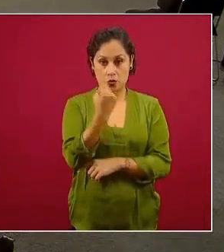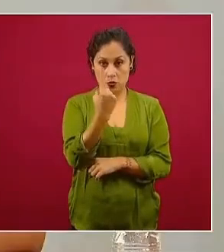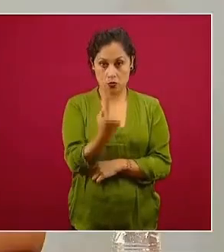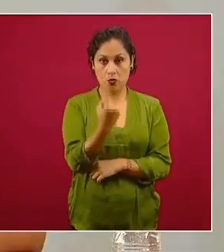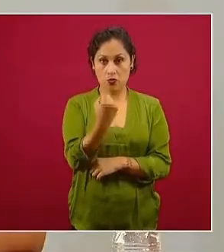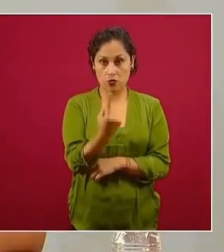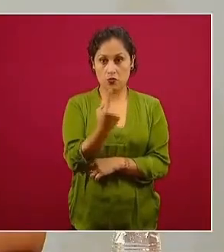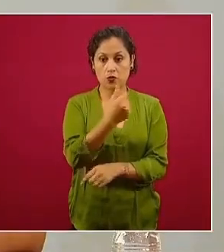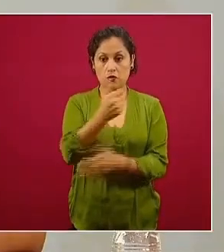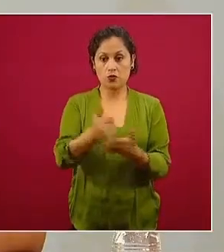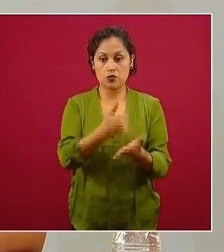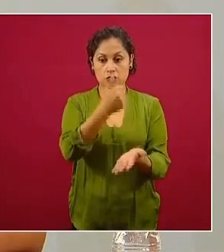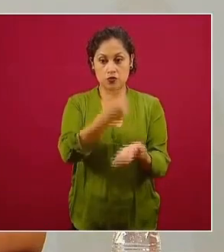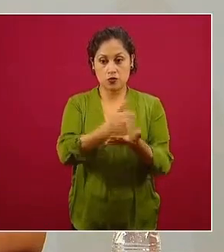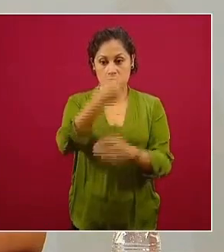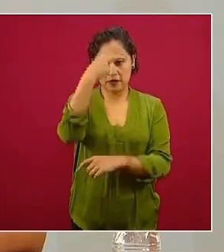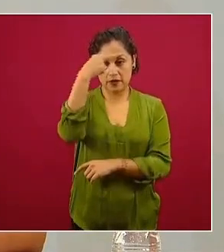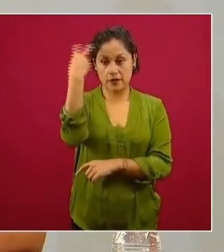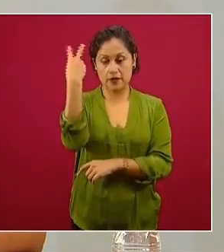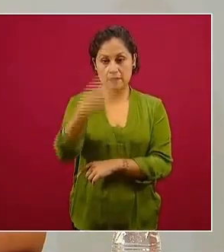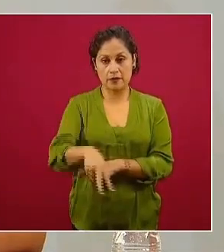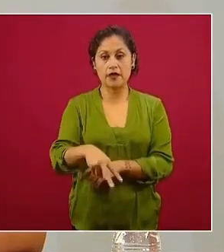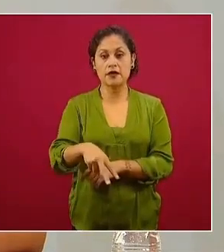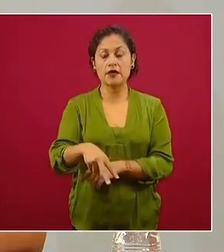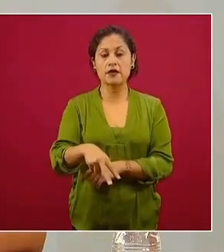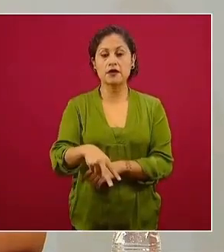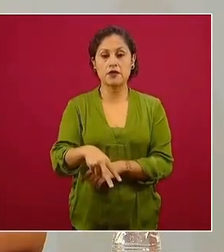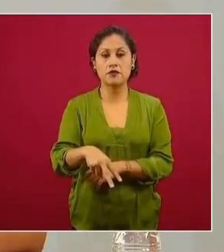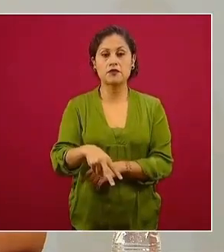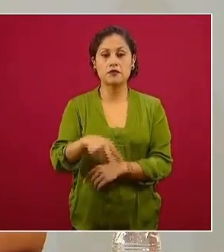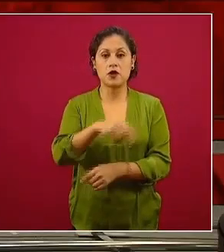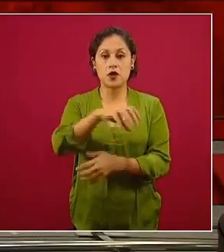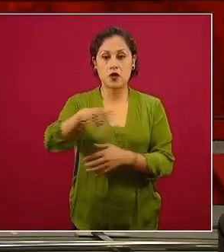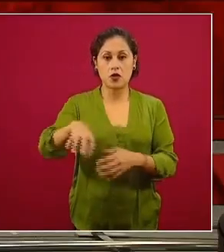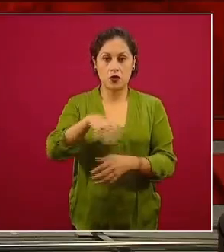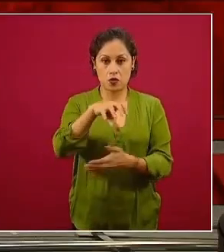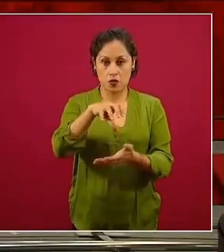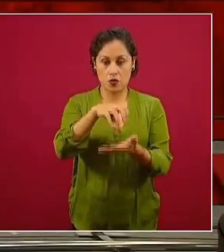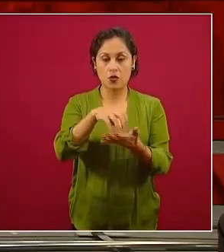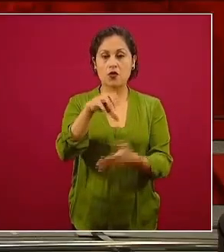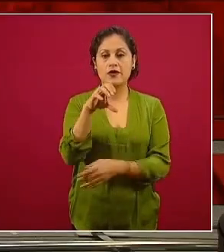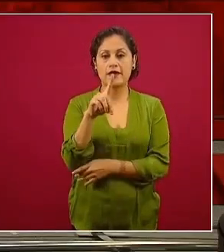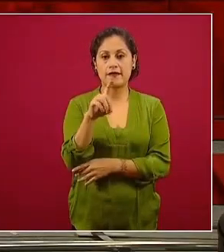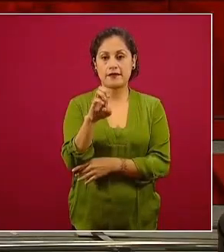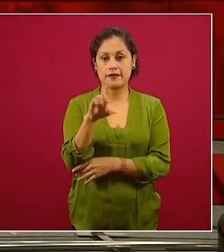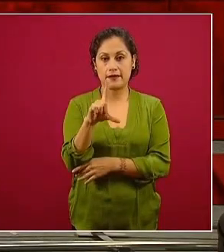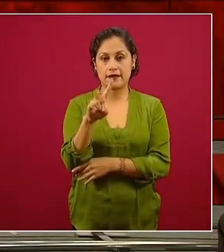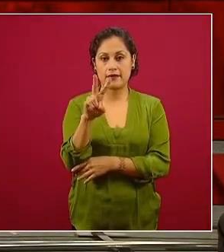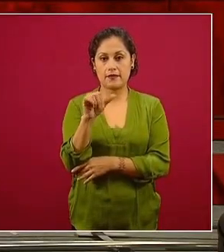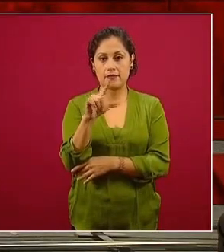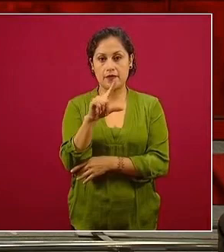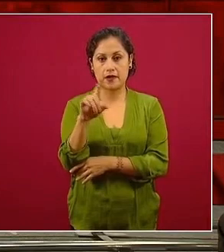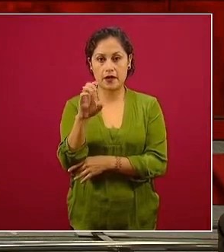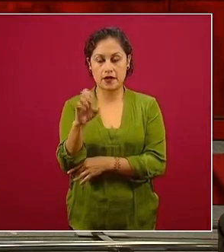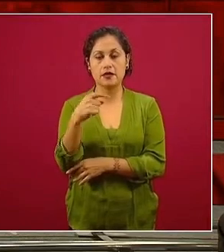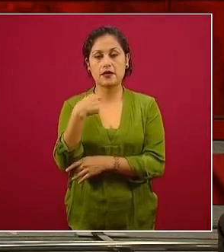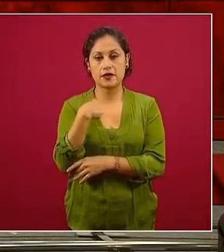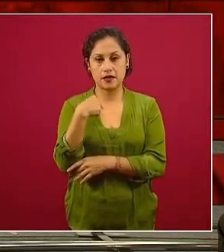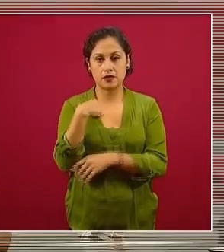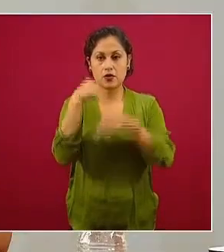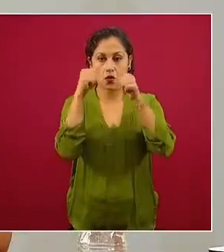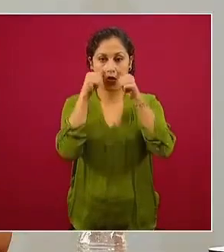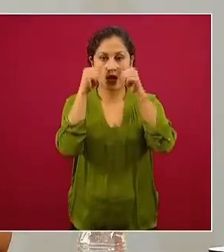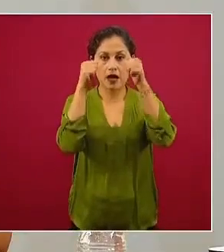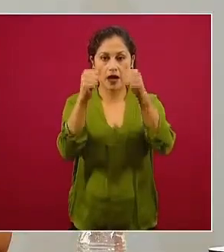Ciudad de México, en la Colonia del Valle. Soy técnica en atención y orientación al derecho a viente.